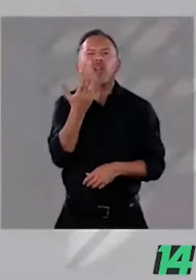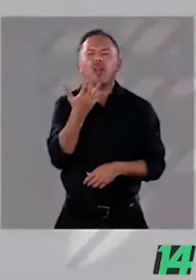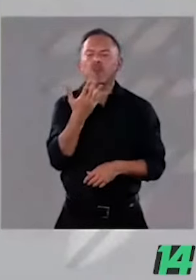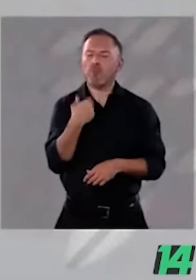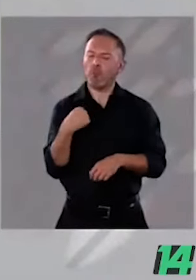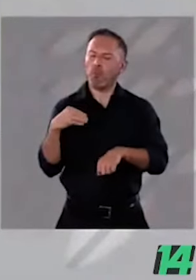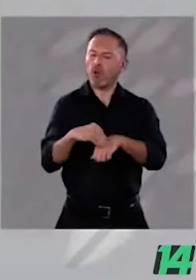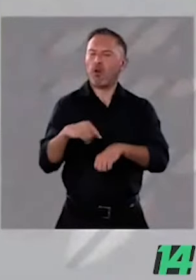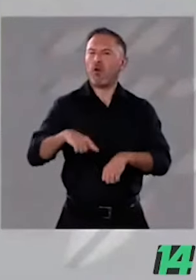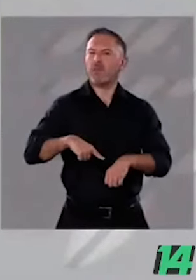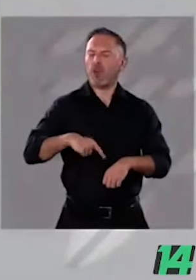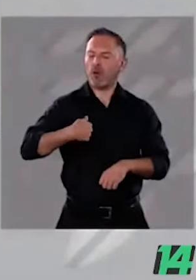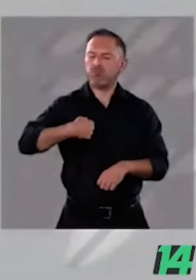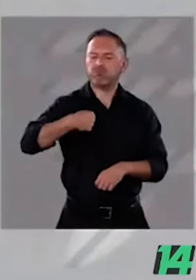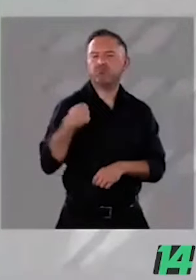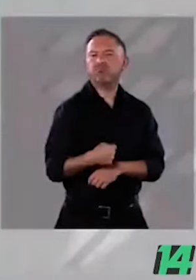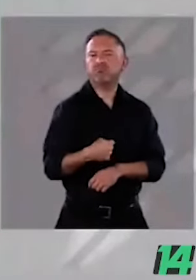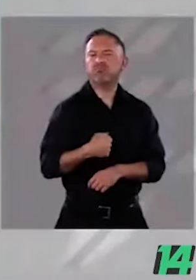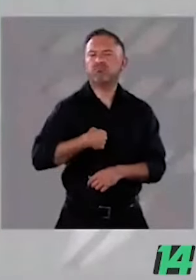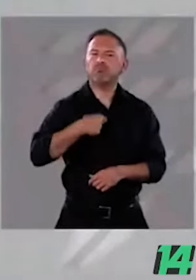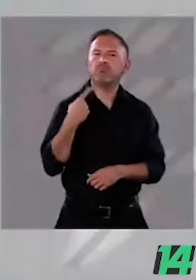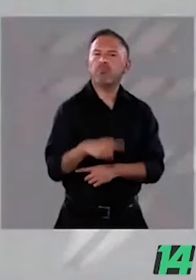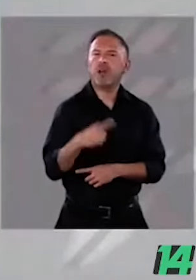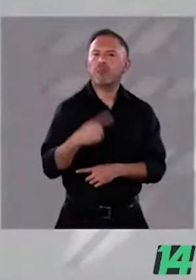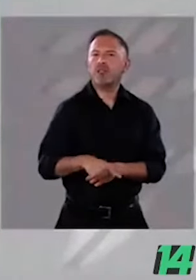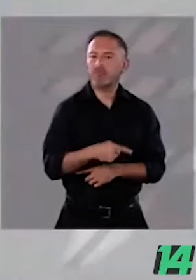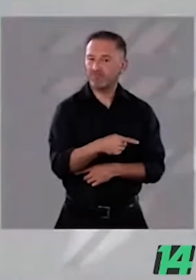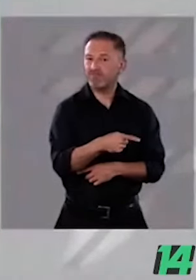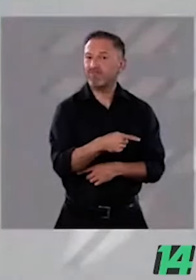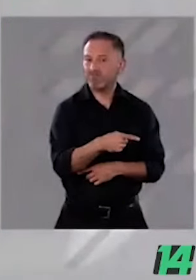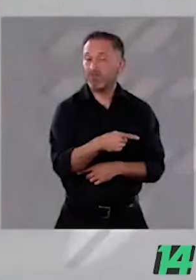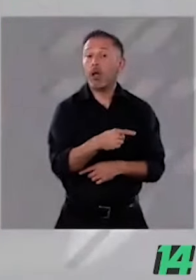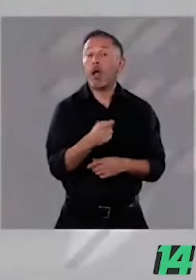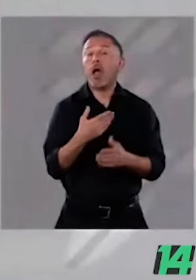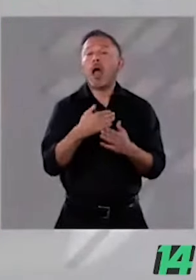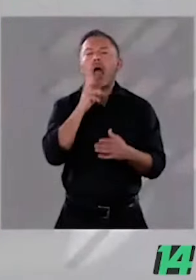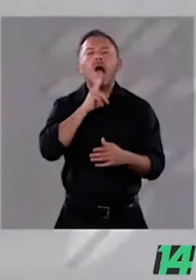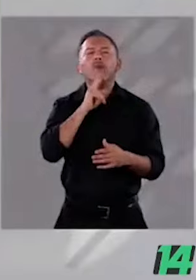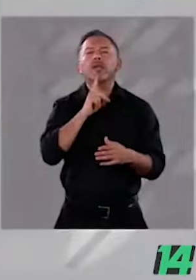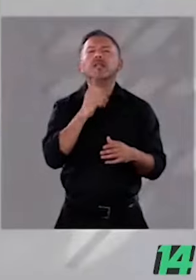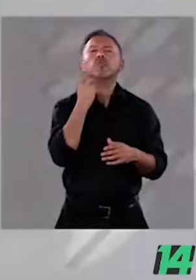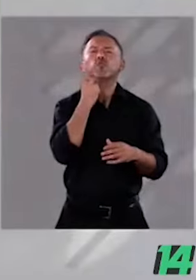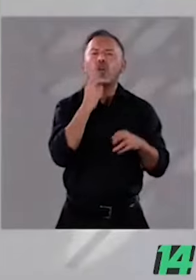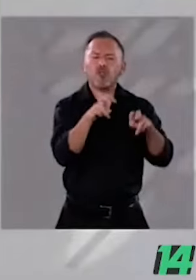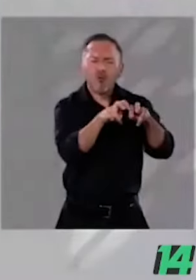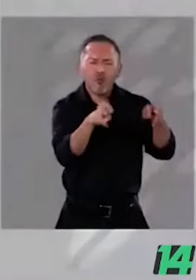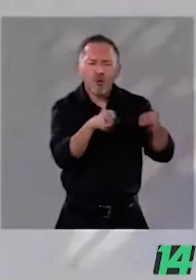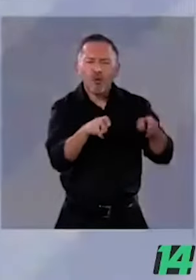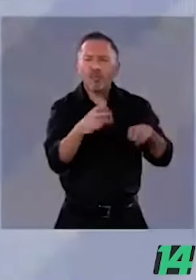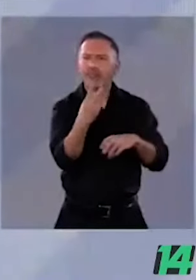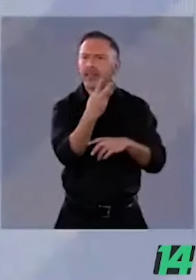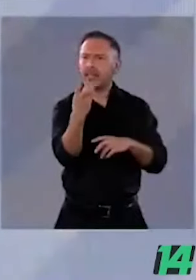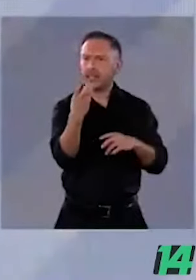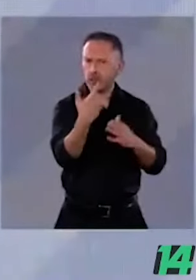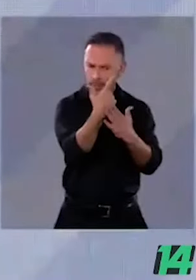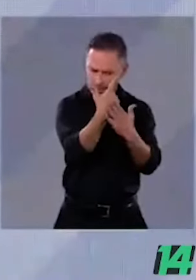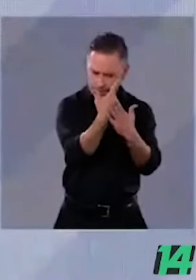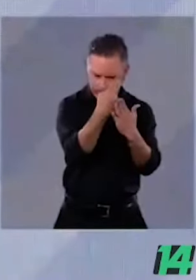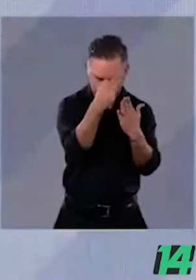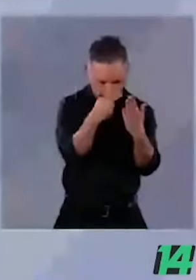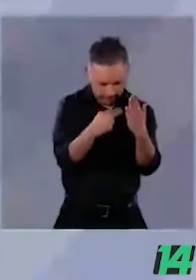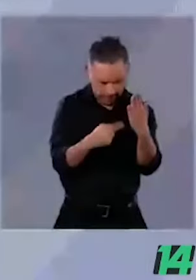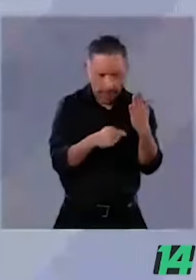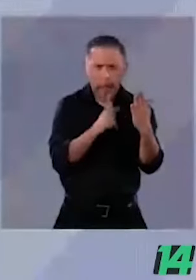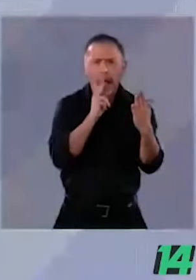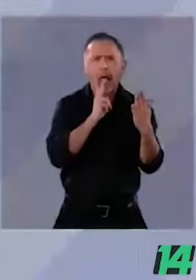Por supuesto que por qué no hacemos una lista plurinominales los 300 y que haya una verdadera representación de acuerdo a la